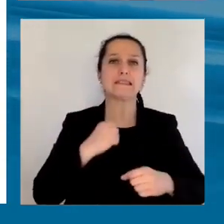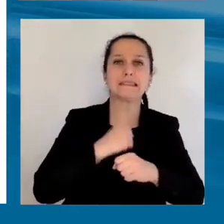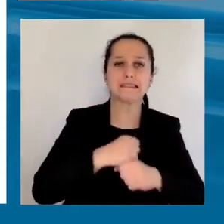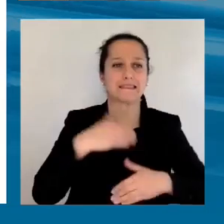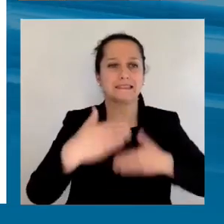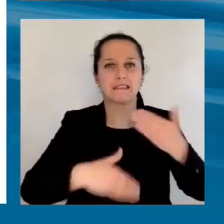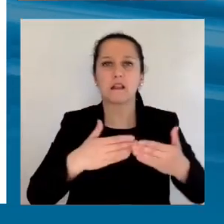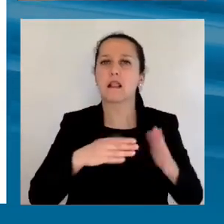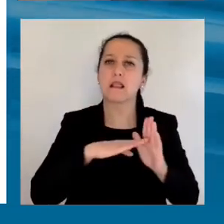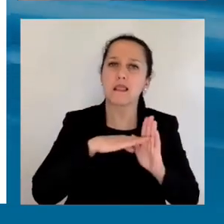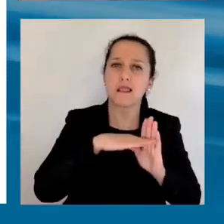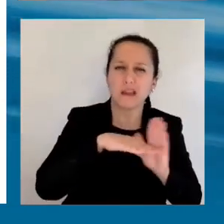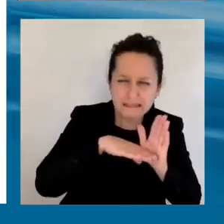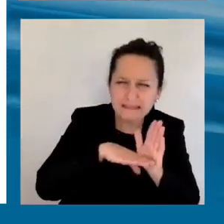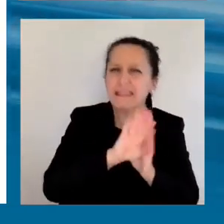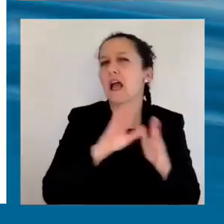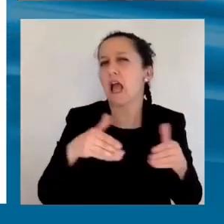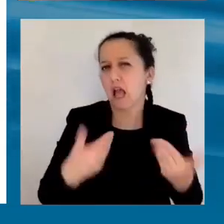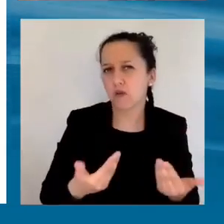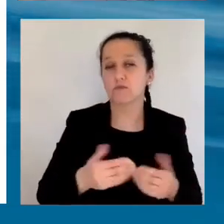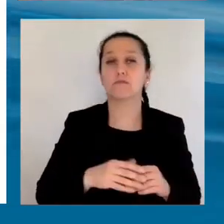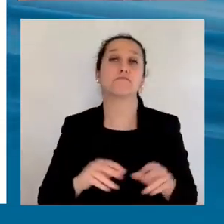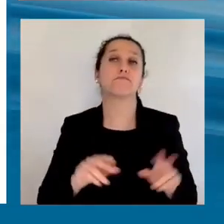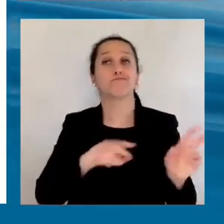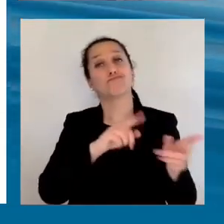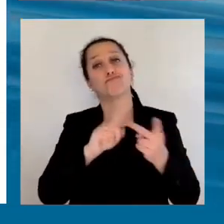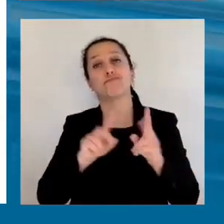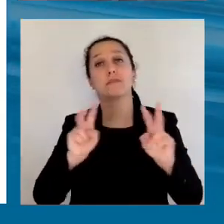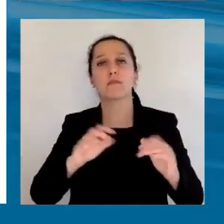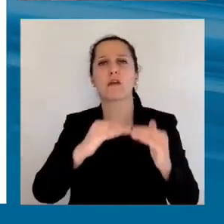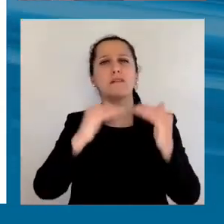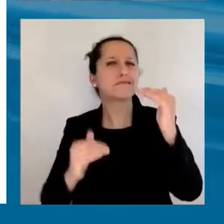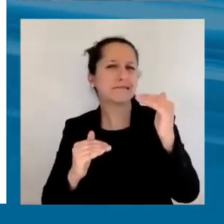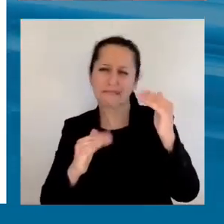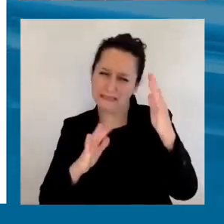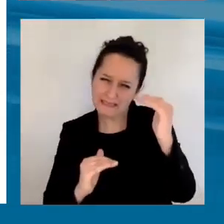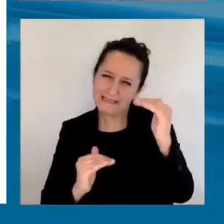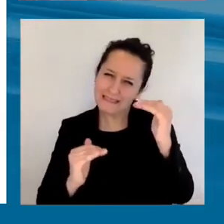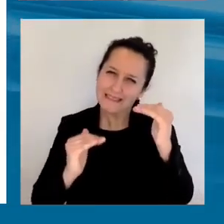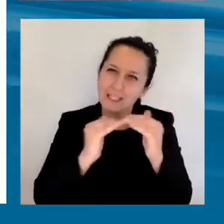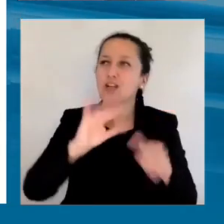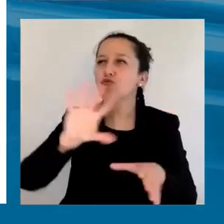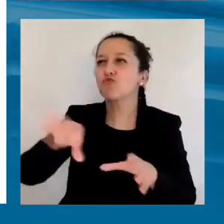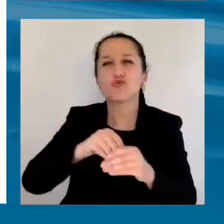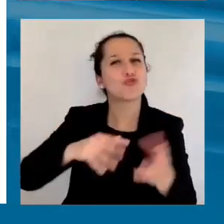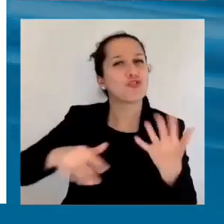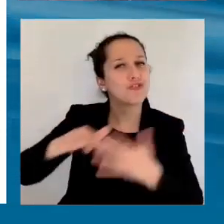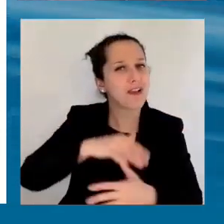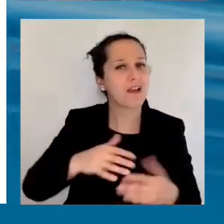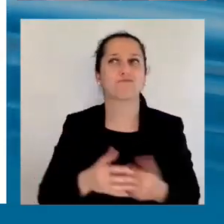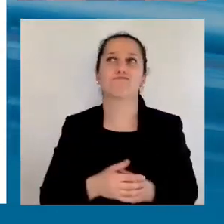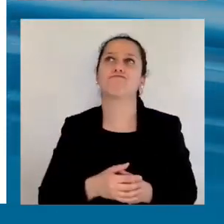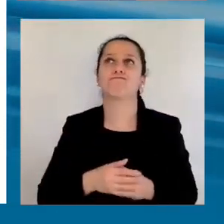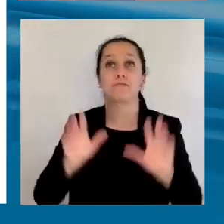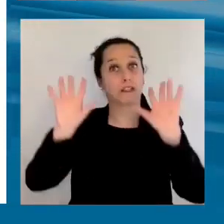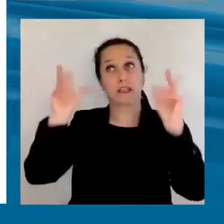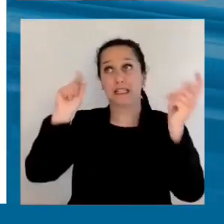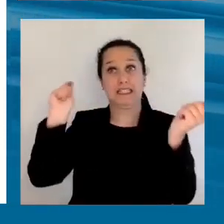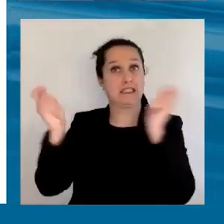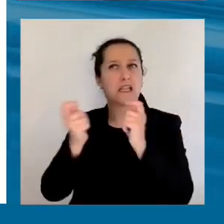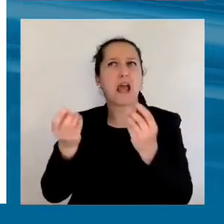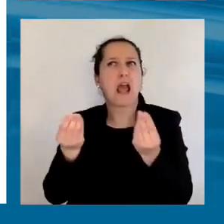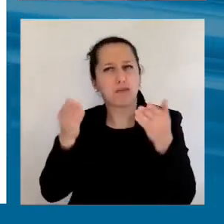cómo reducir la desigualdad y promover la inclusión y la movilidad social, cómo promover la sostenibilidad y enfrentar el cambio climático, y luego